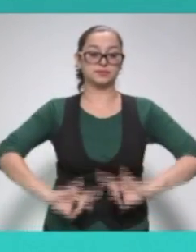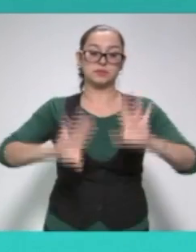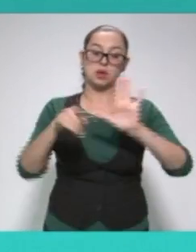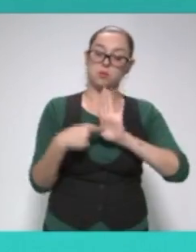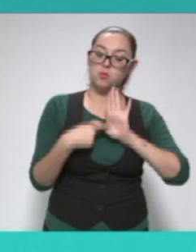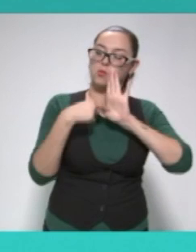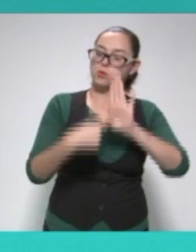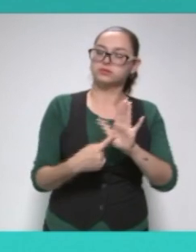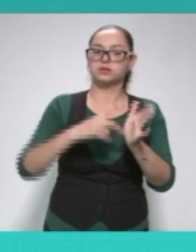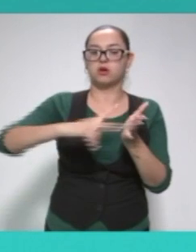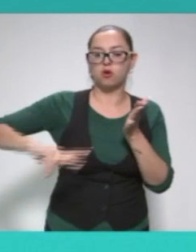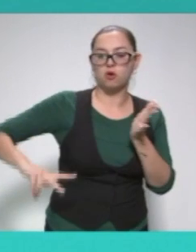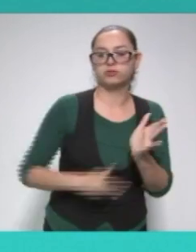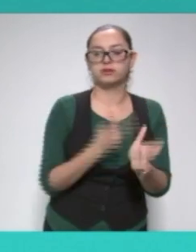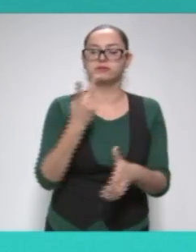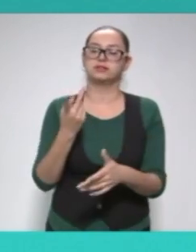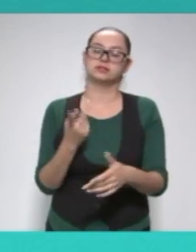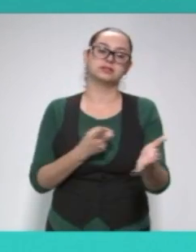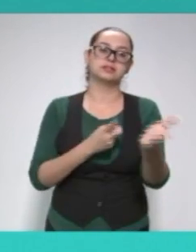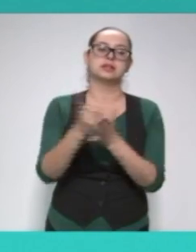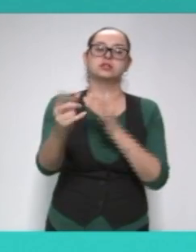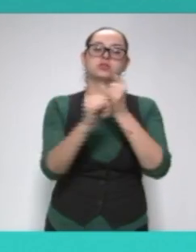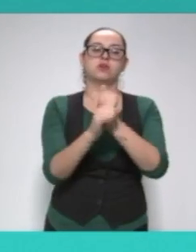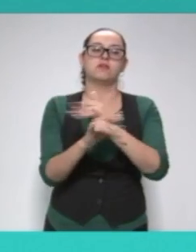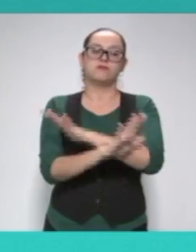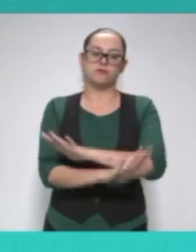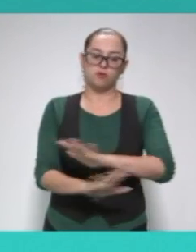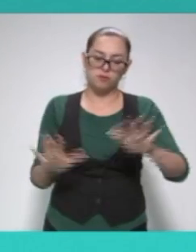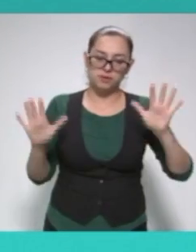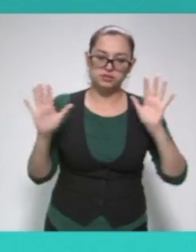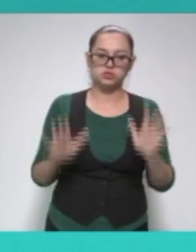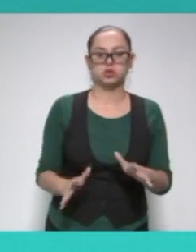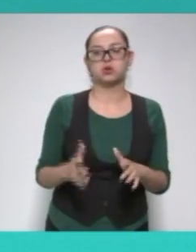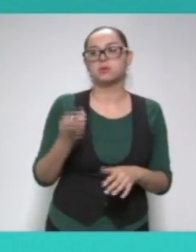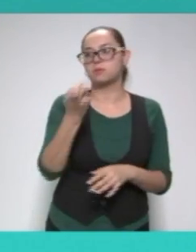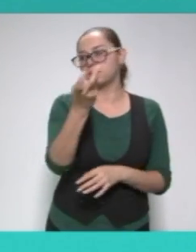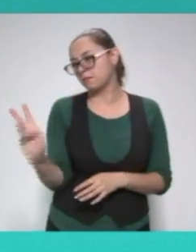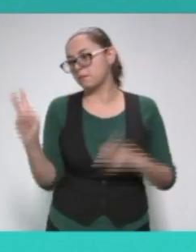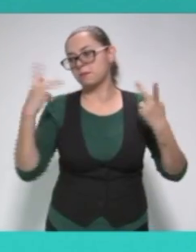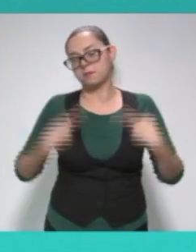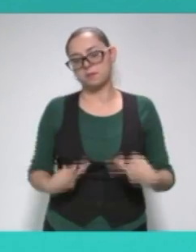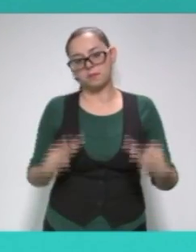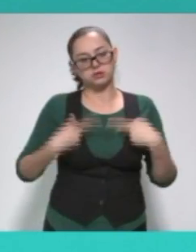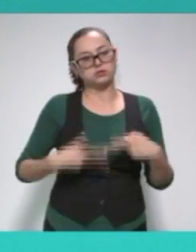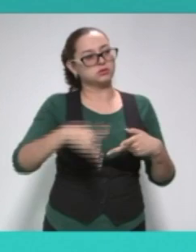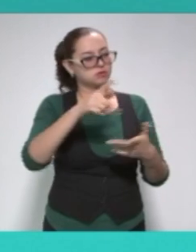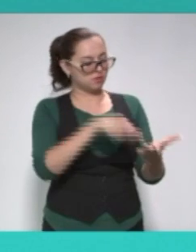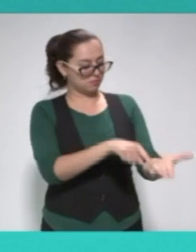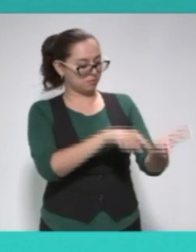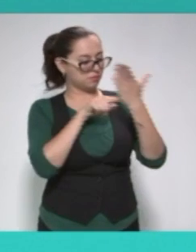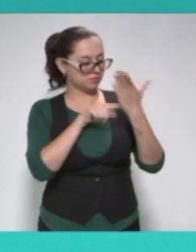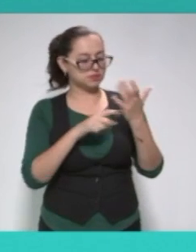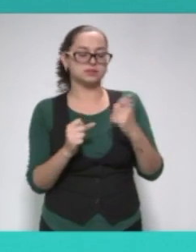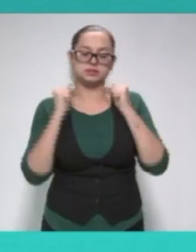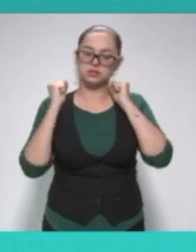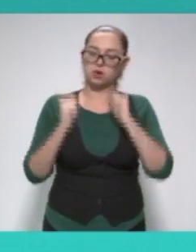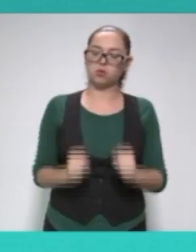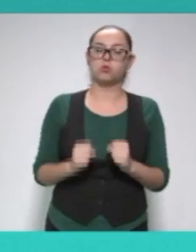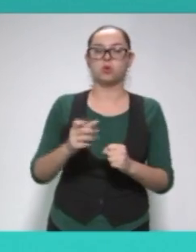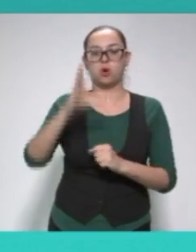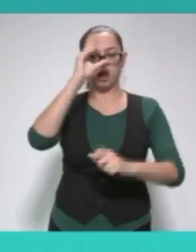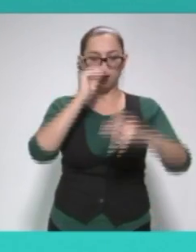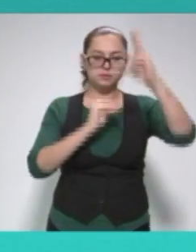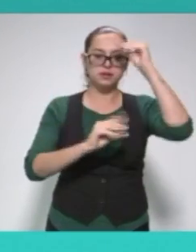una vez más, que el derecho a la información pública permite a las personas allegarse elementos certeros y directos del